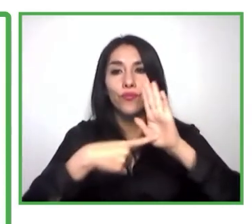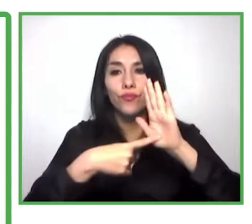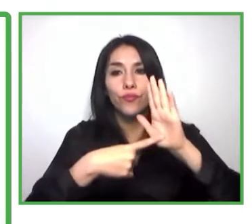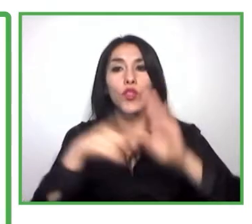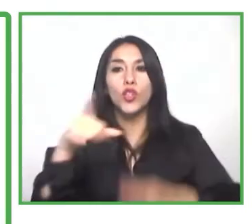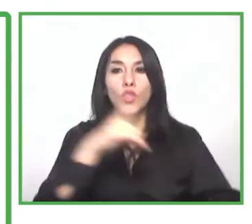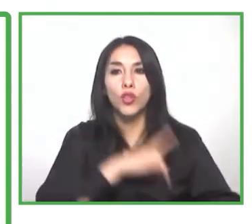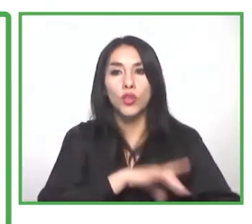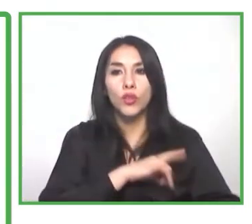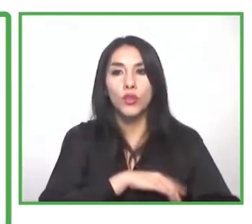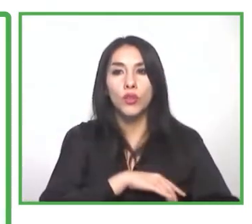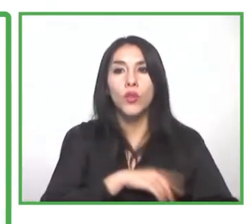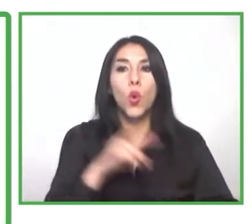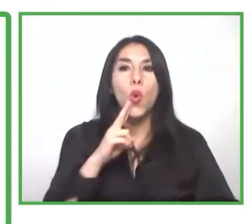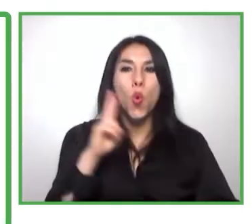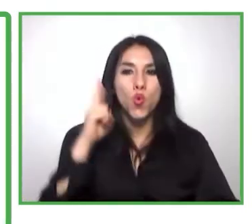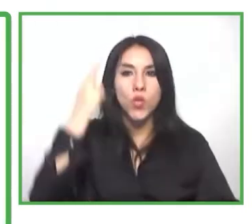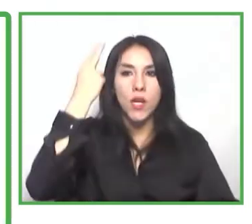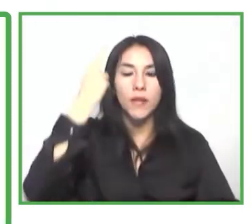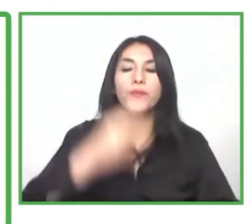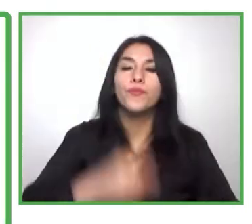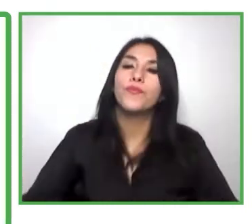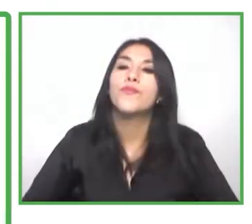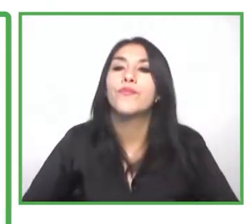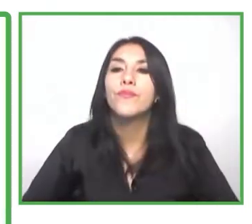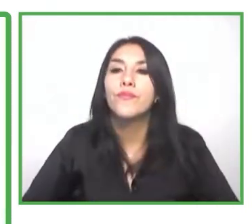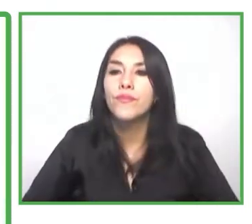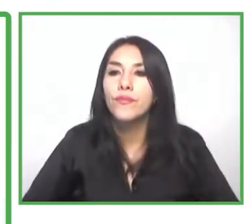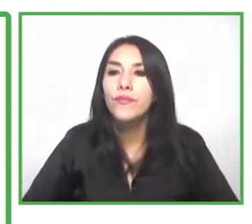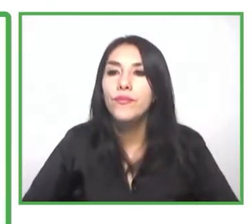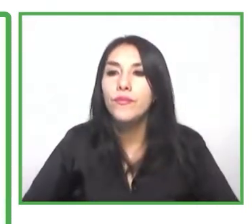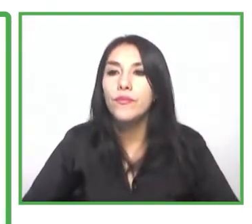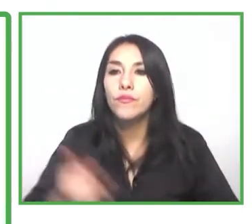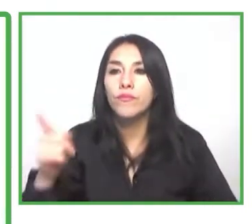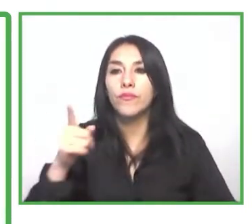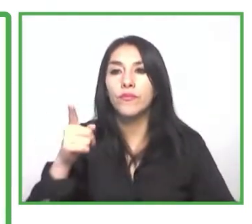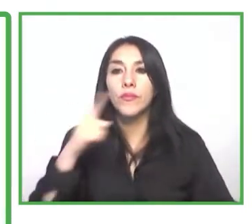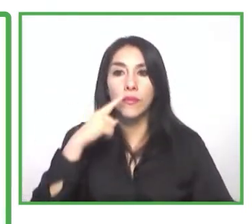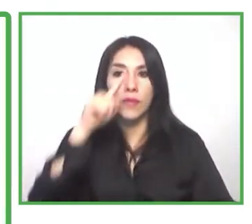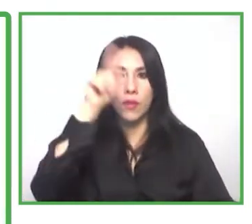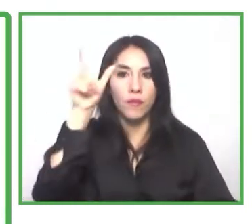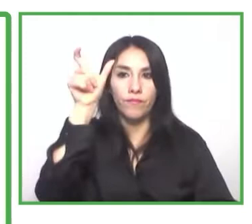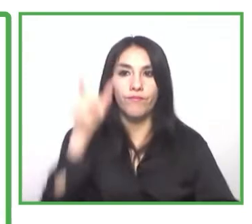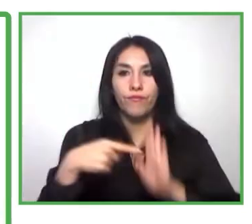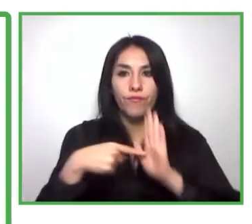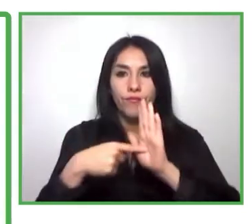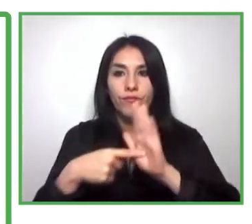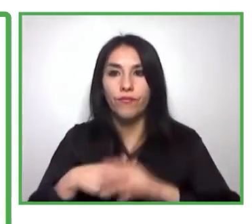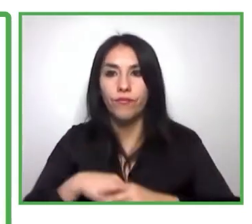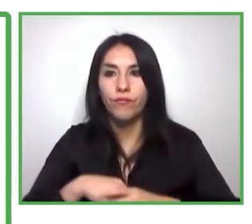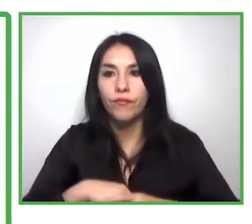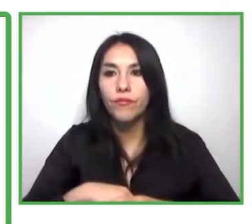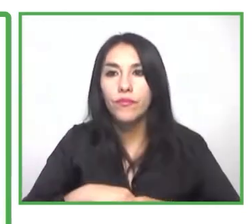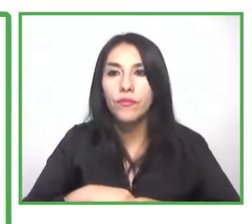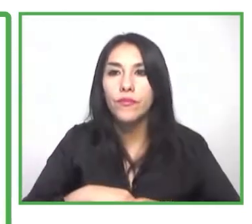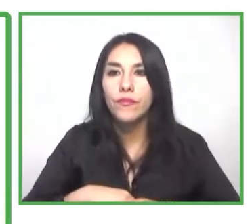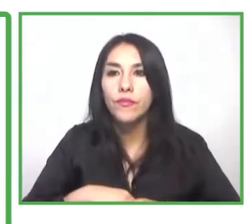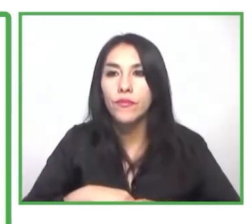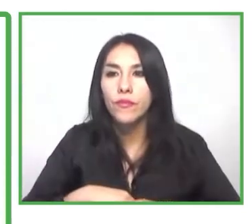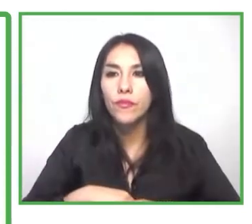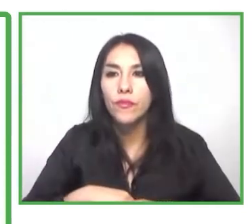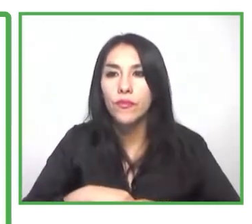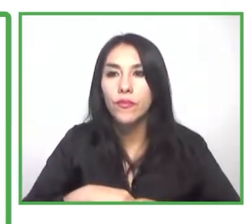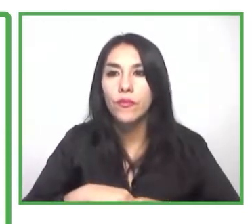Les cuento que Paola es periodista del UNAP, coach ontológico de Newfield Network, diplomado de marketing de la Pontificia